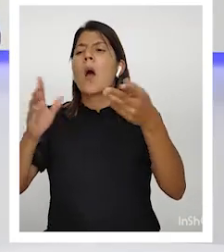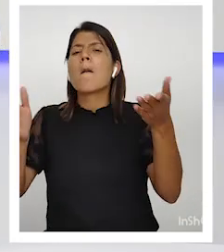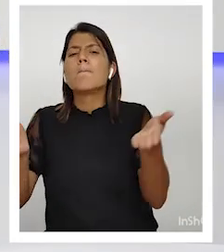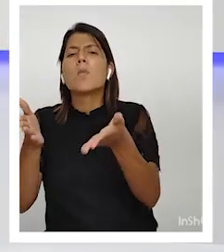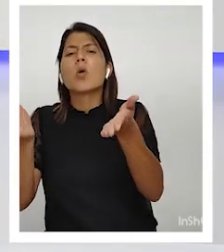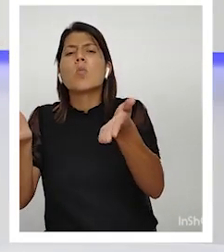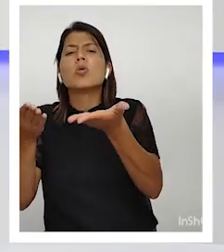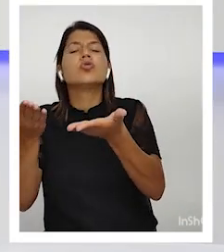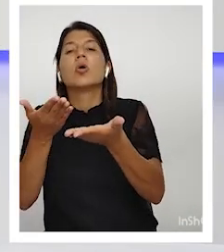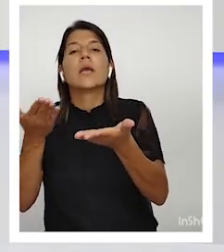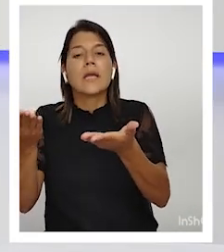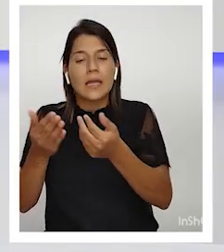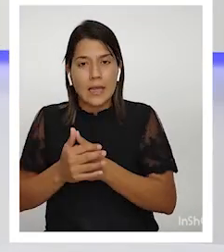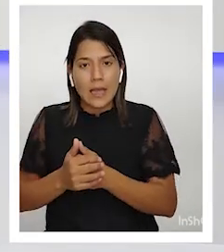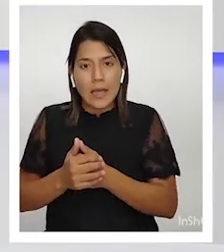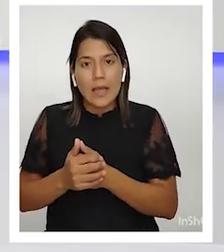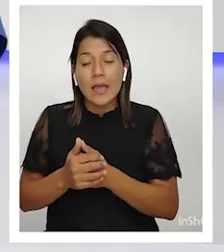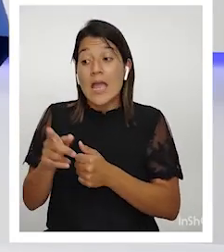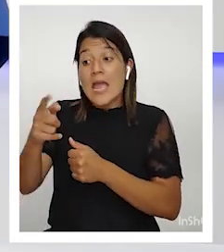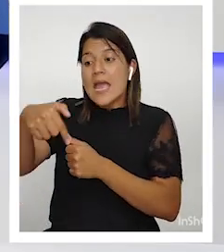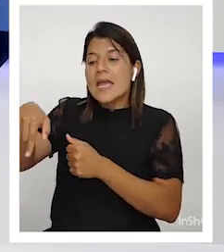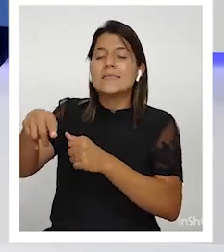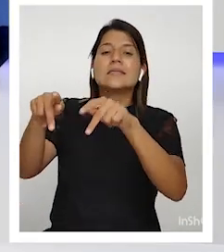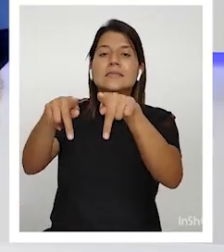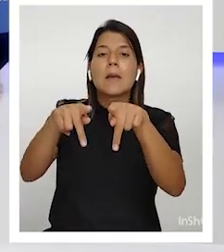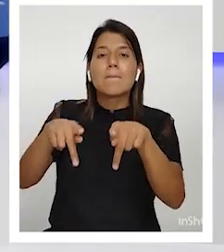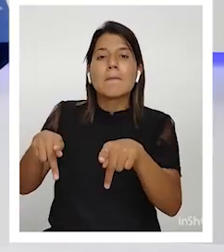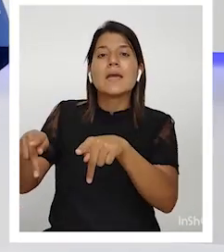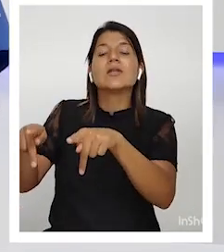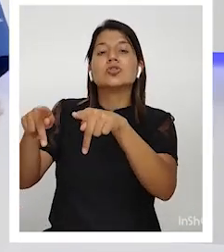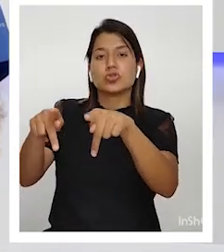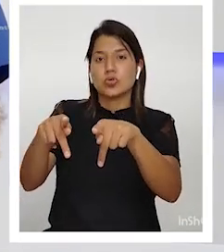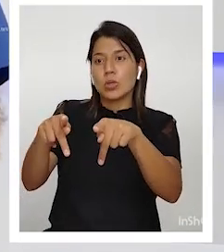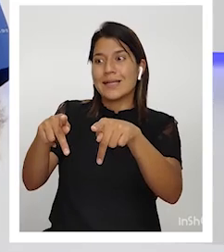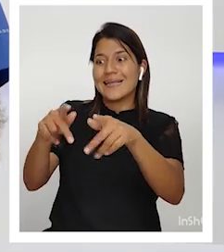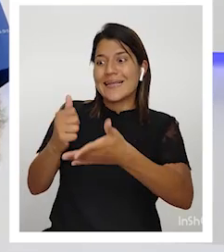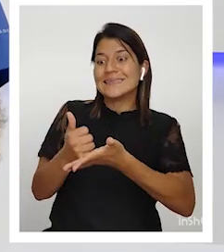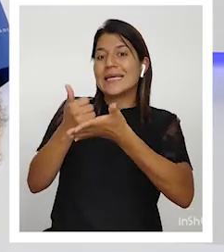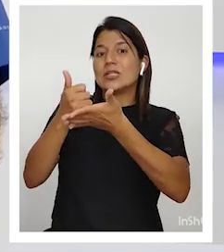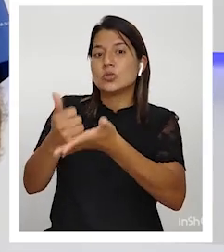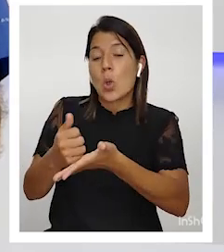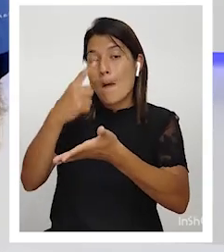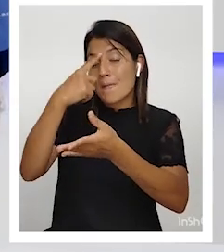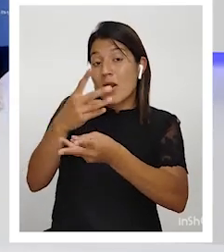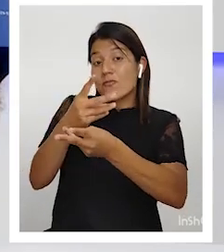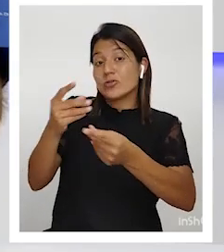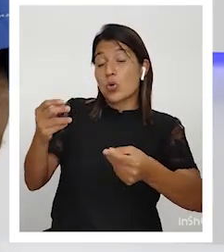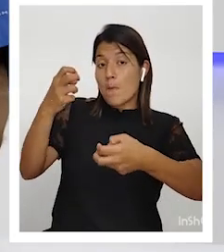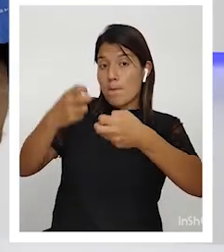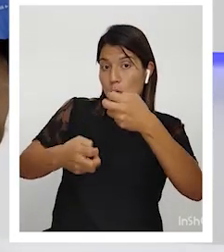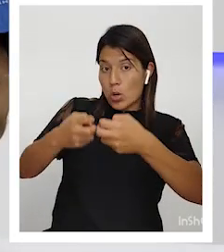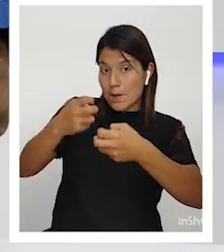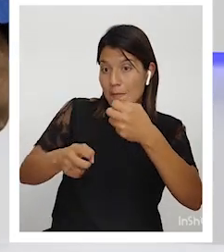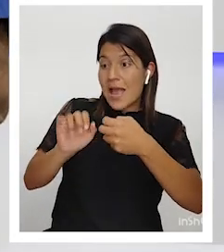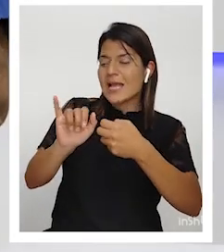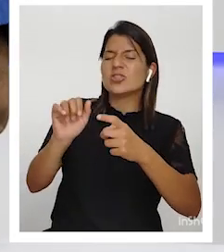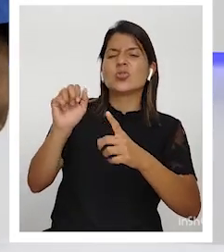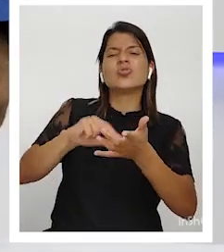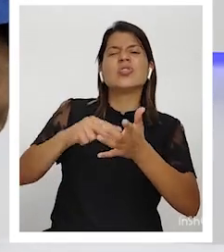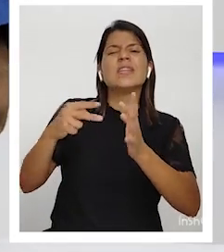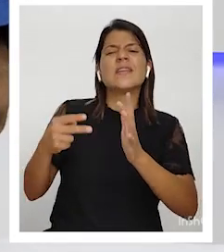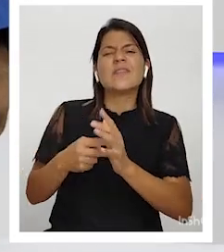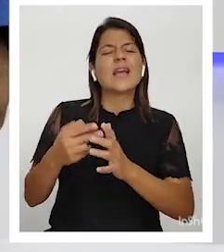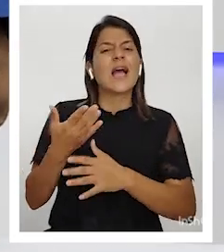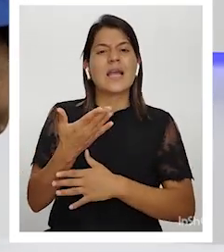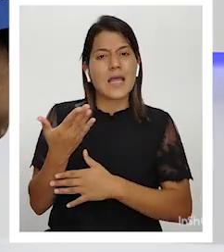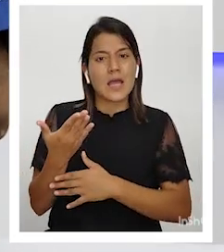es la habilitación de estas personas para resolver su problema. Y esto implica una